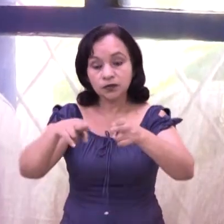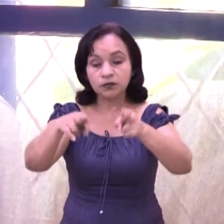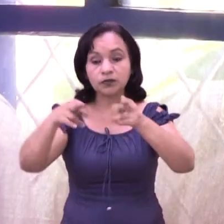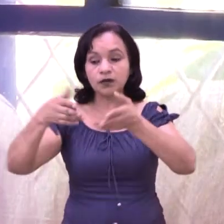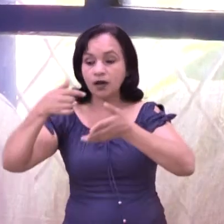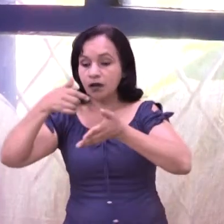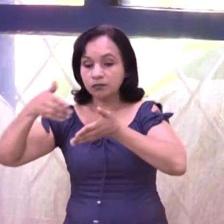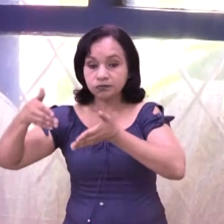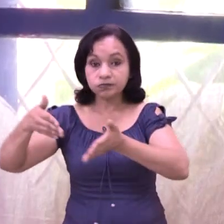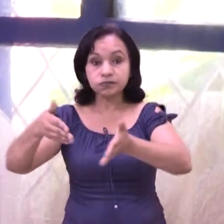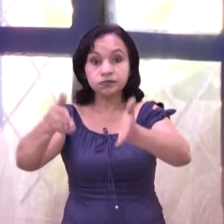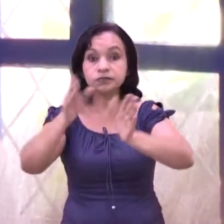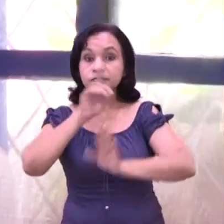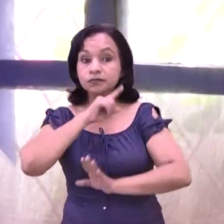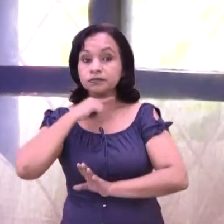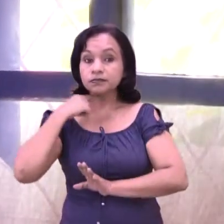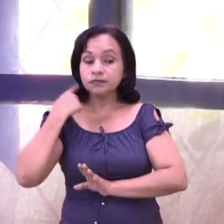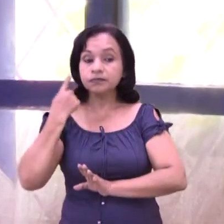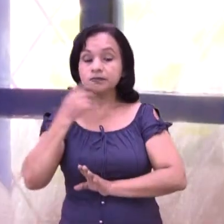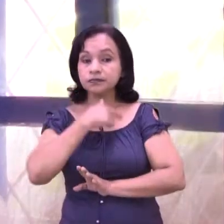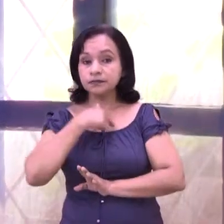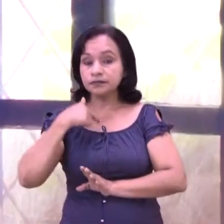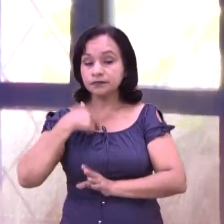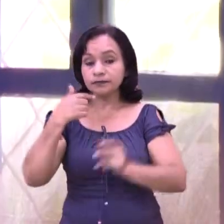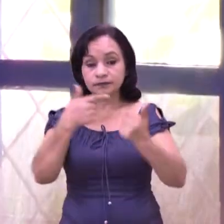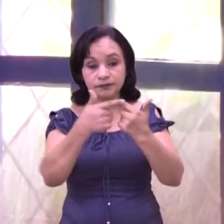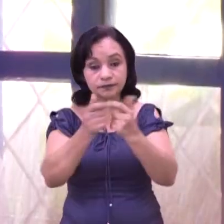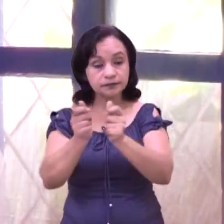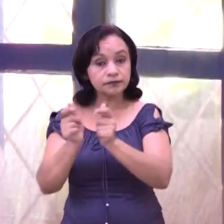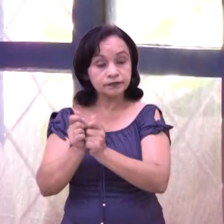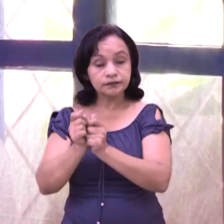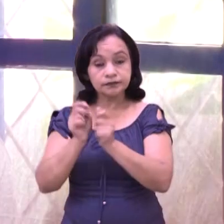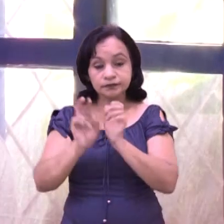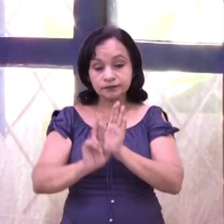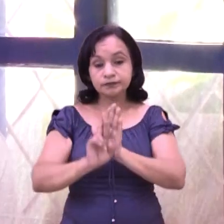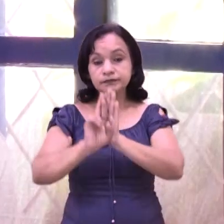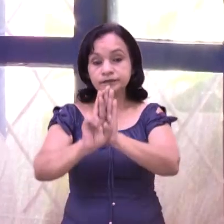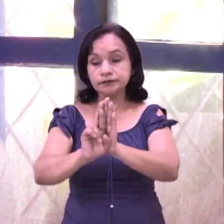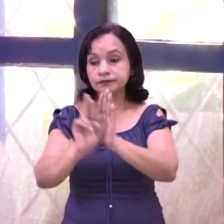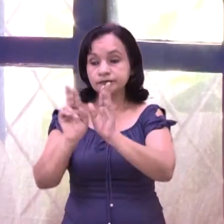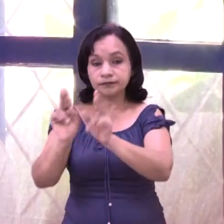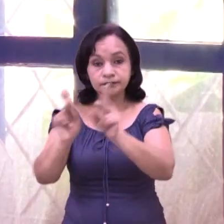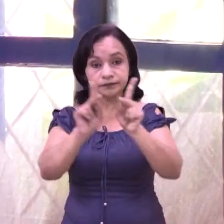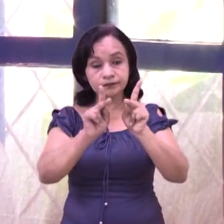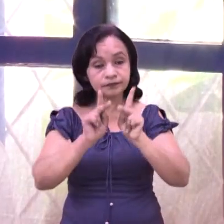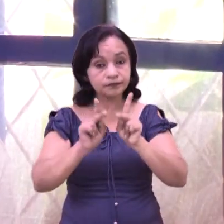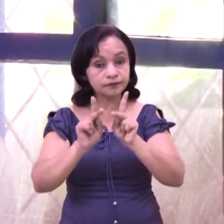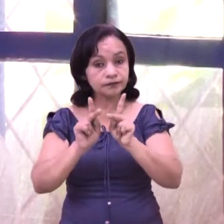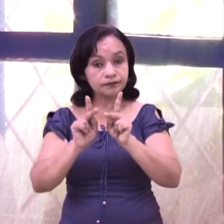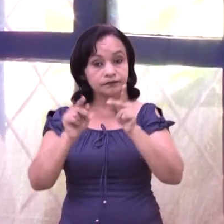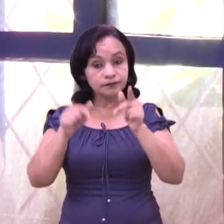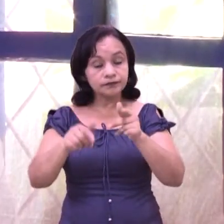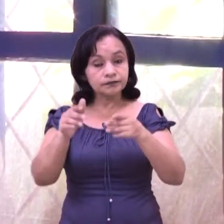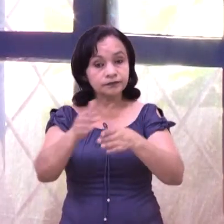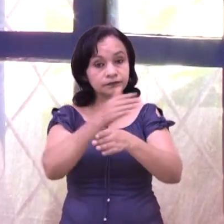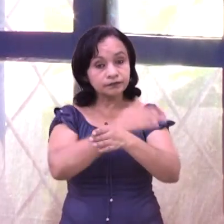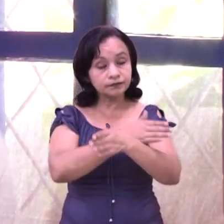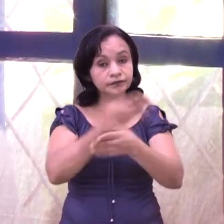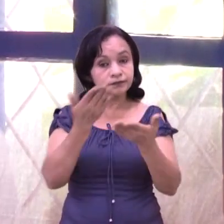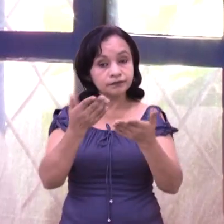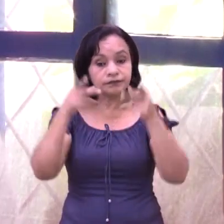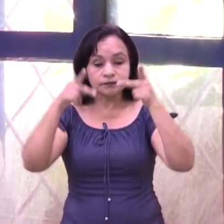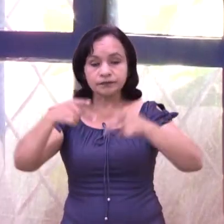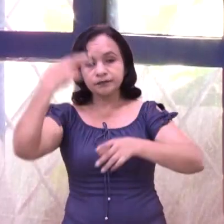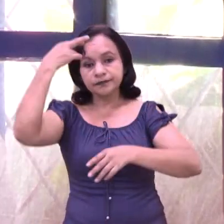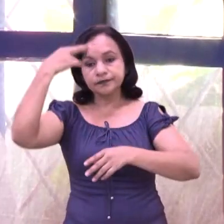de cauces. Es verdad que se tiene que conformar la brigada de primera respuesta de la población, ya que con esta, antes de que lleguen las